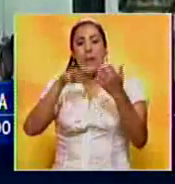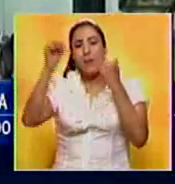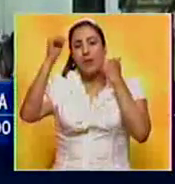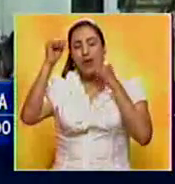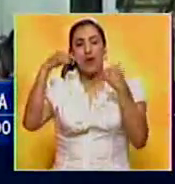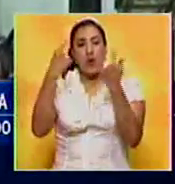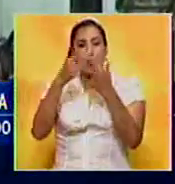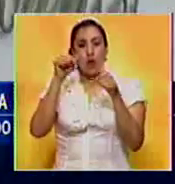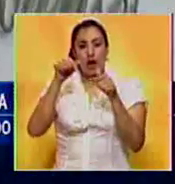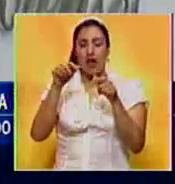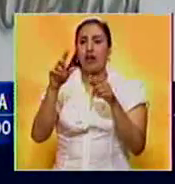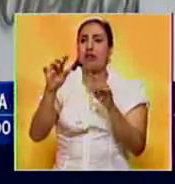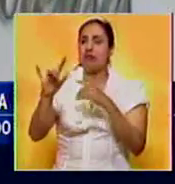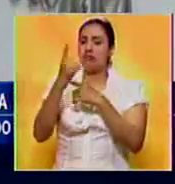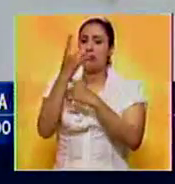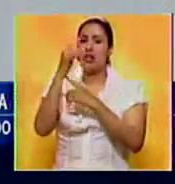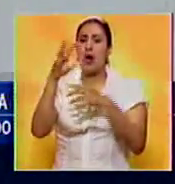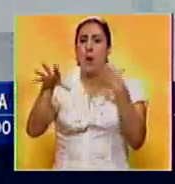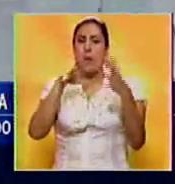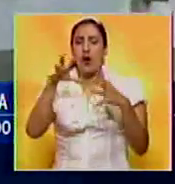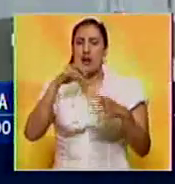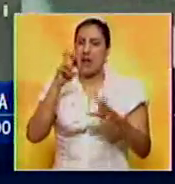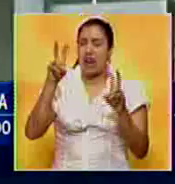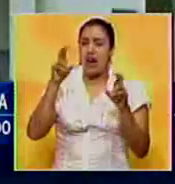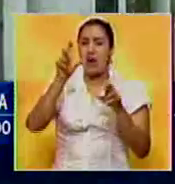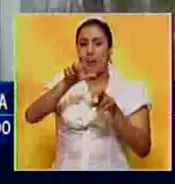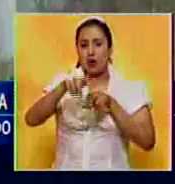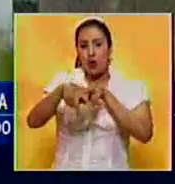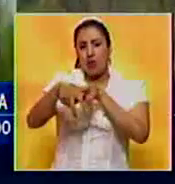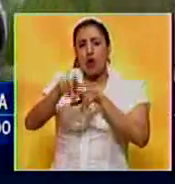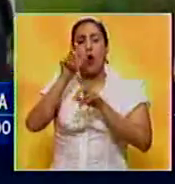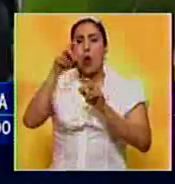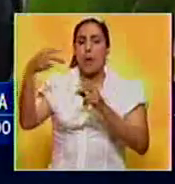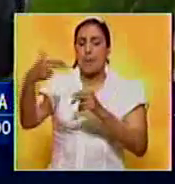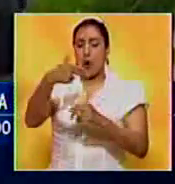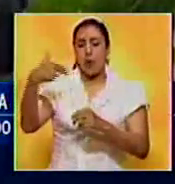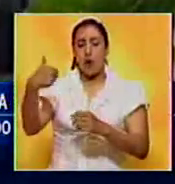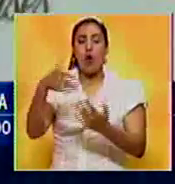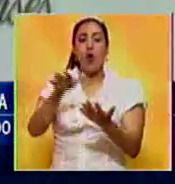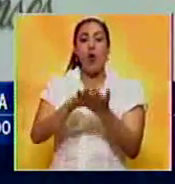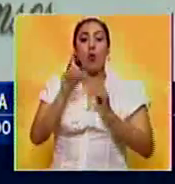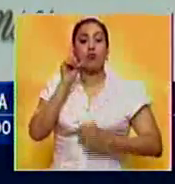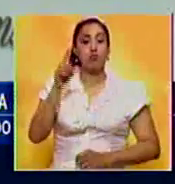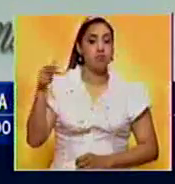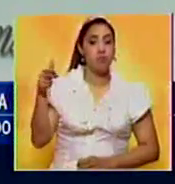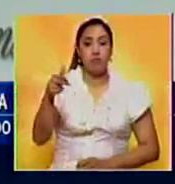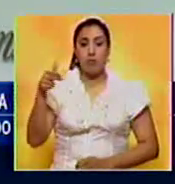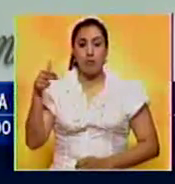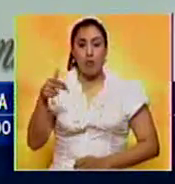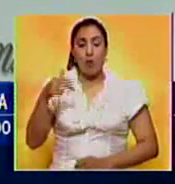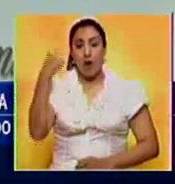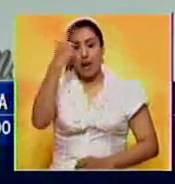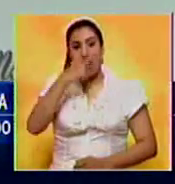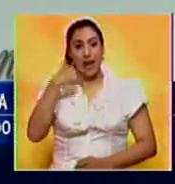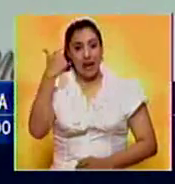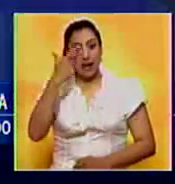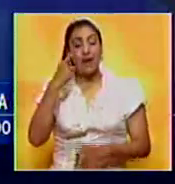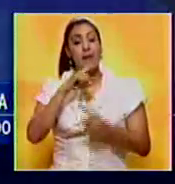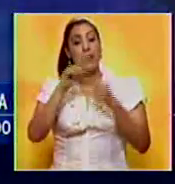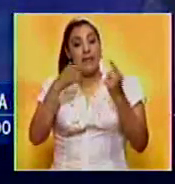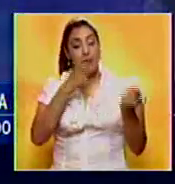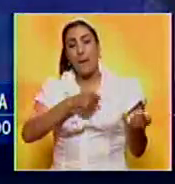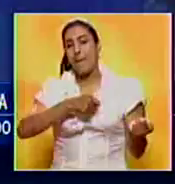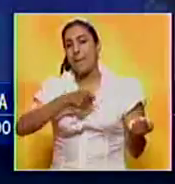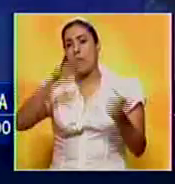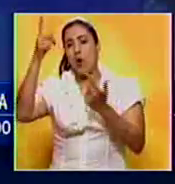en el sector cuando se suscitó una situación irregular en la que Pérez Caicedo recibió un disparo en el rostro. De